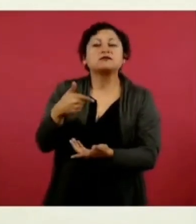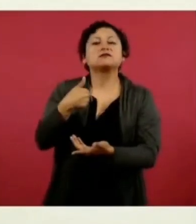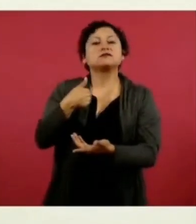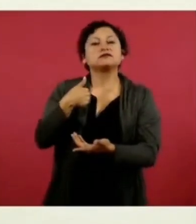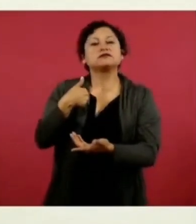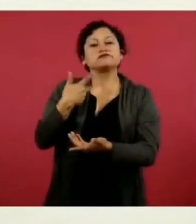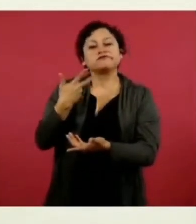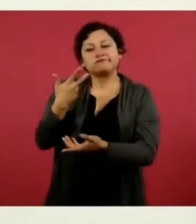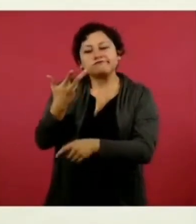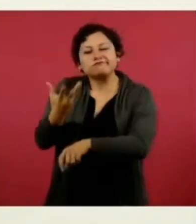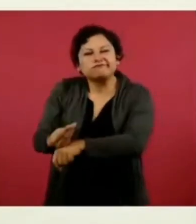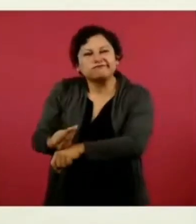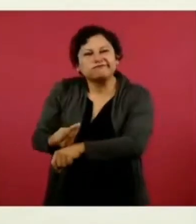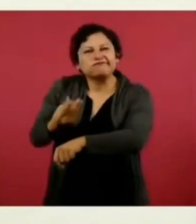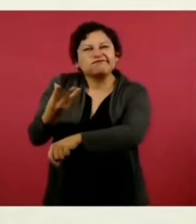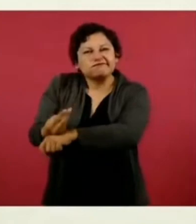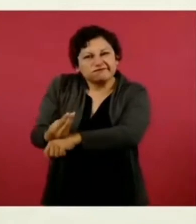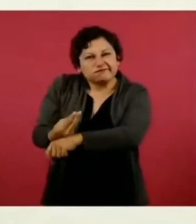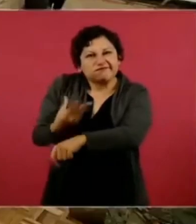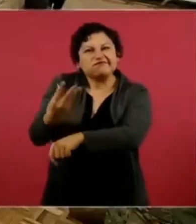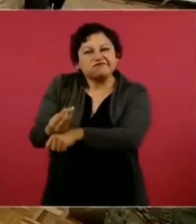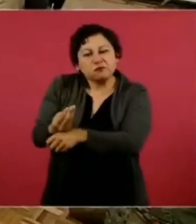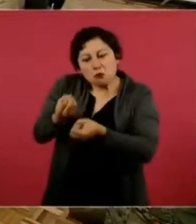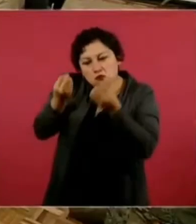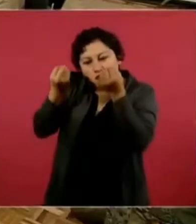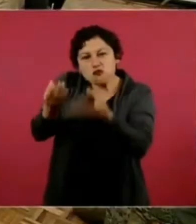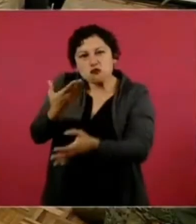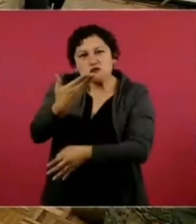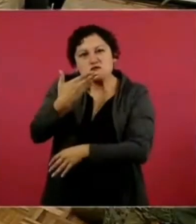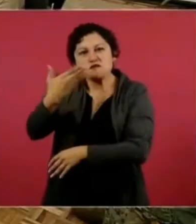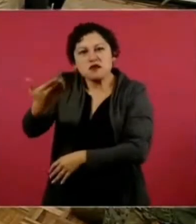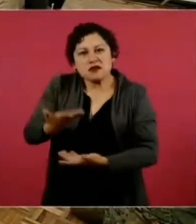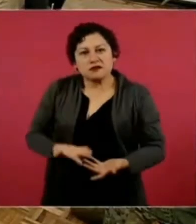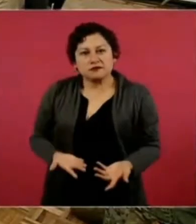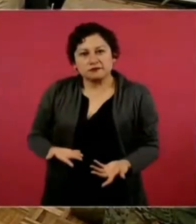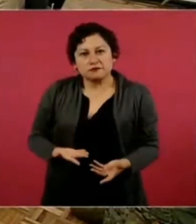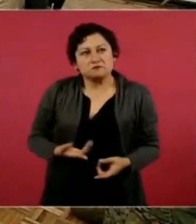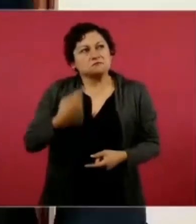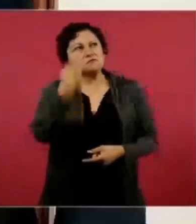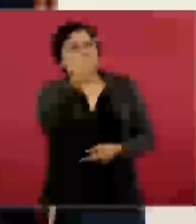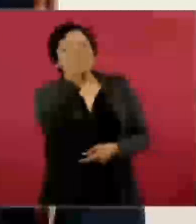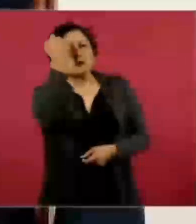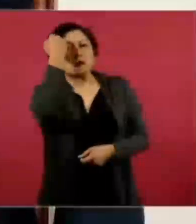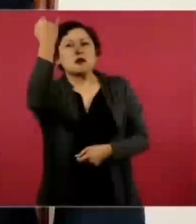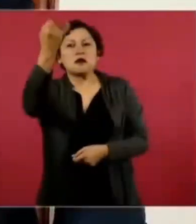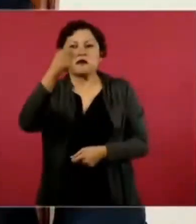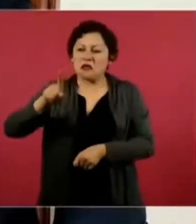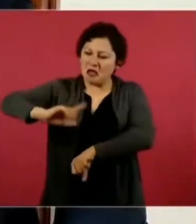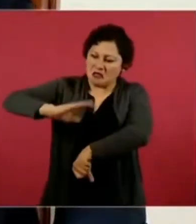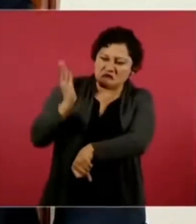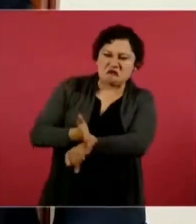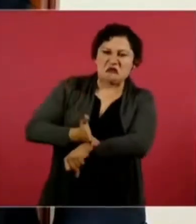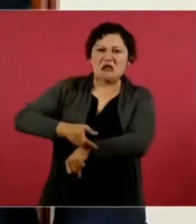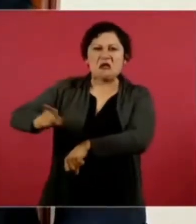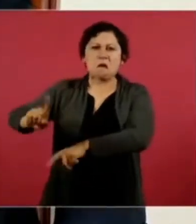cárceles y con amenazas de mano dura y con leyes más severas y con la pena de muerte, no.